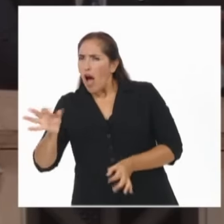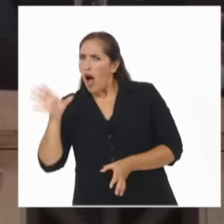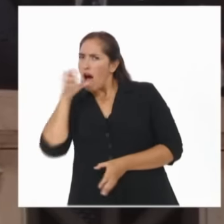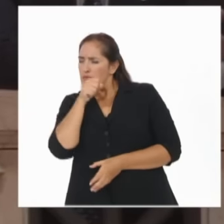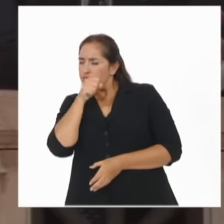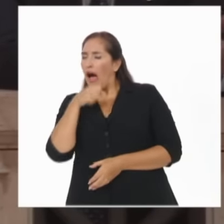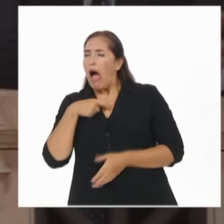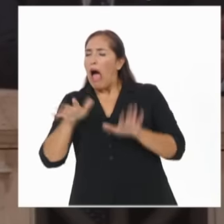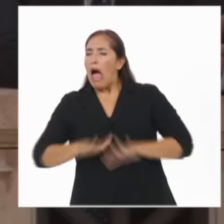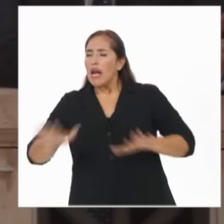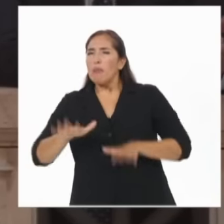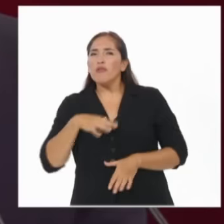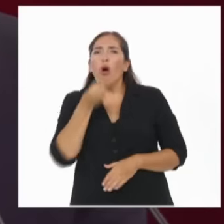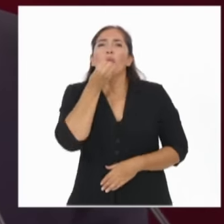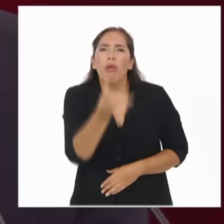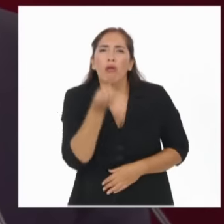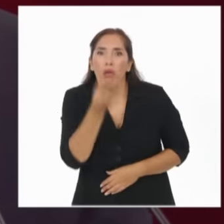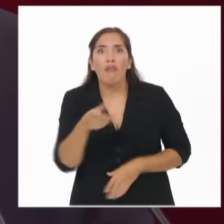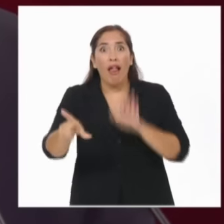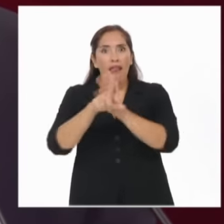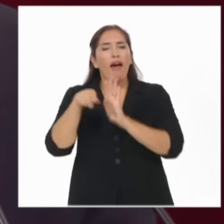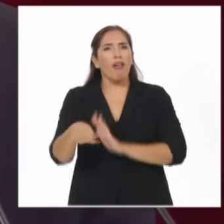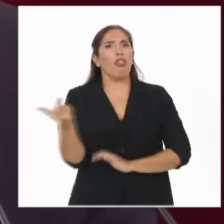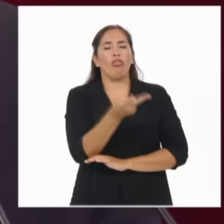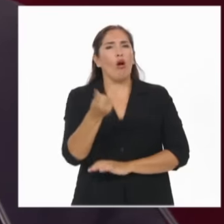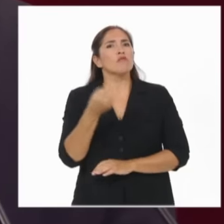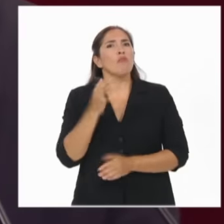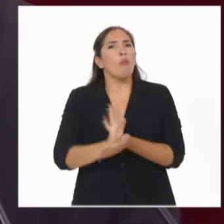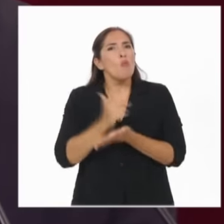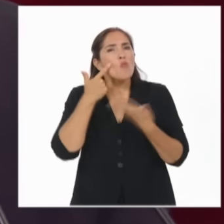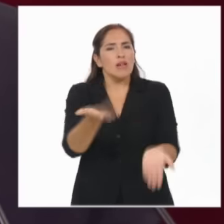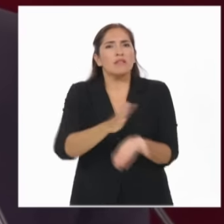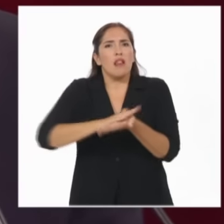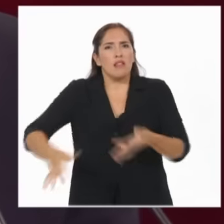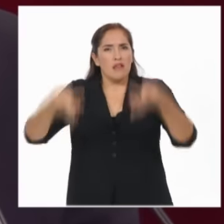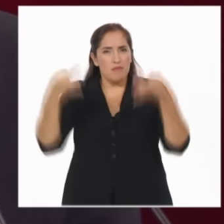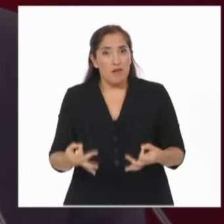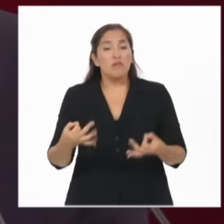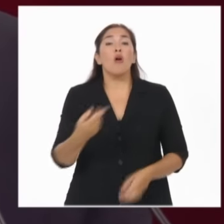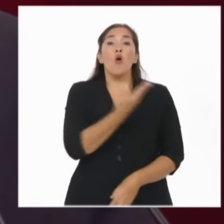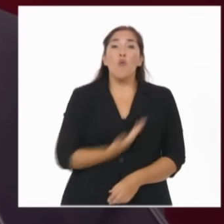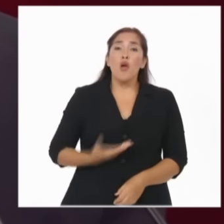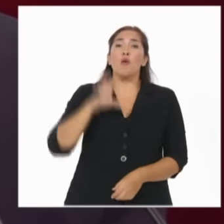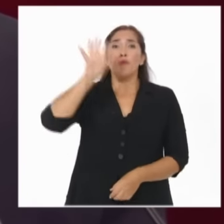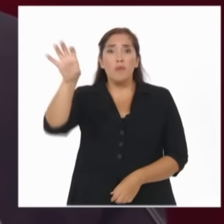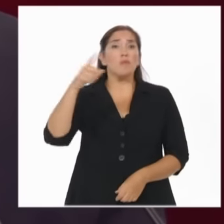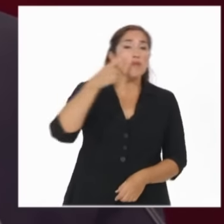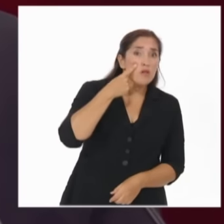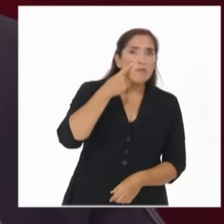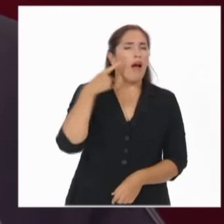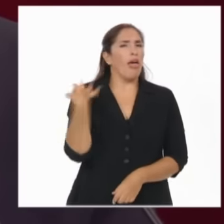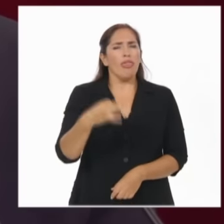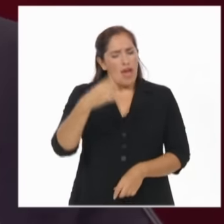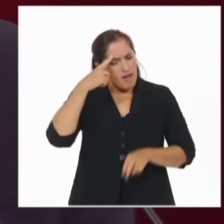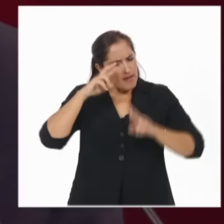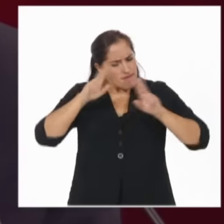Todos los gobiernos, nacional, provinciales y municipales, debemos profundizar nuestras